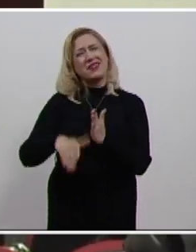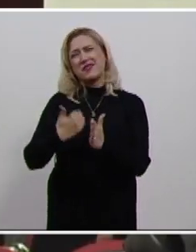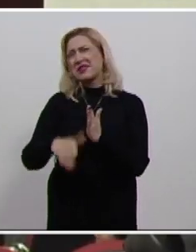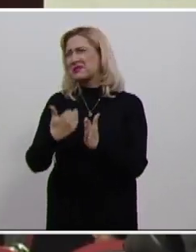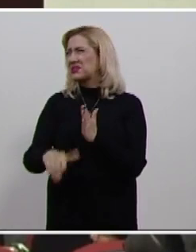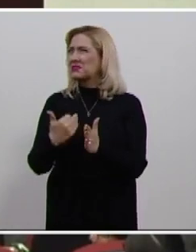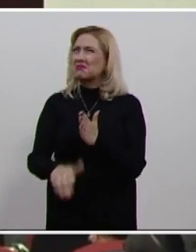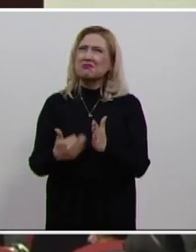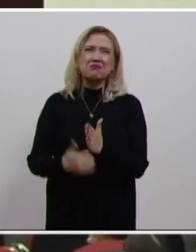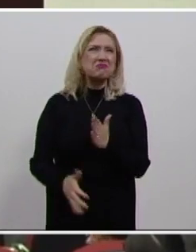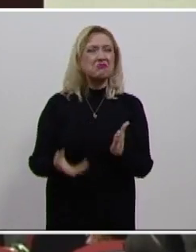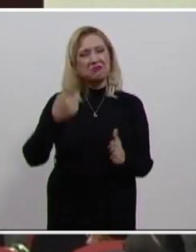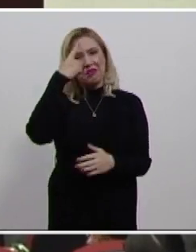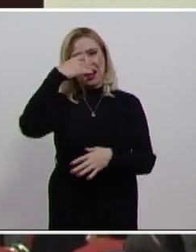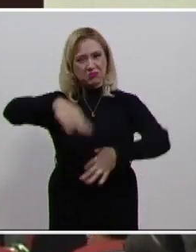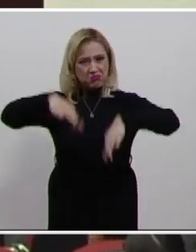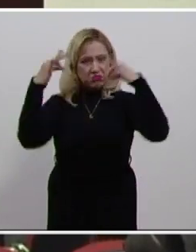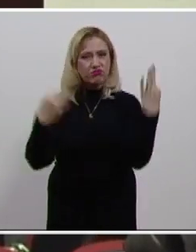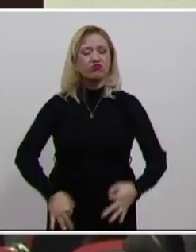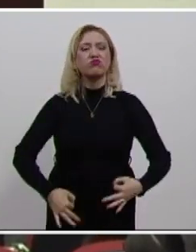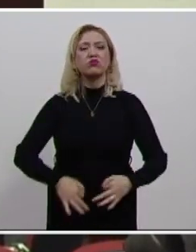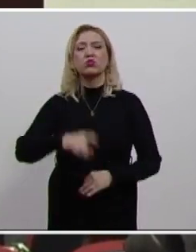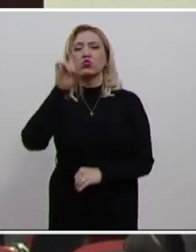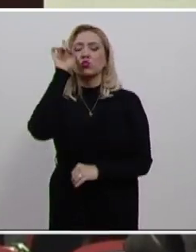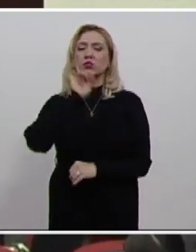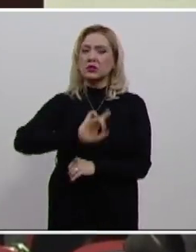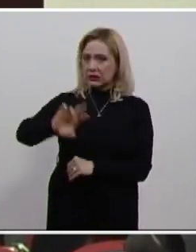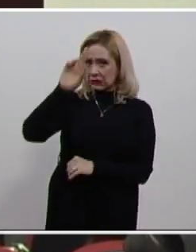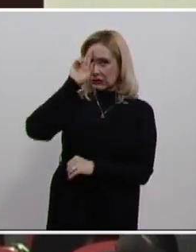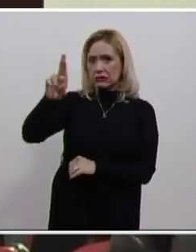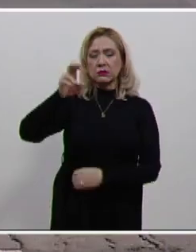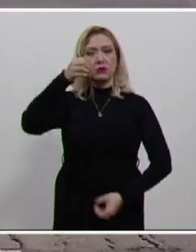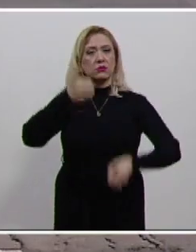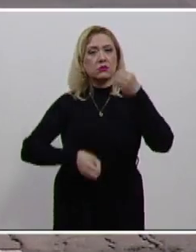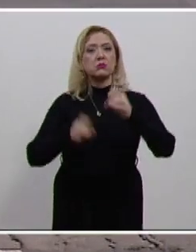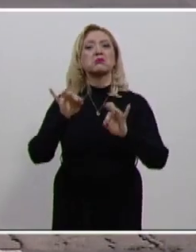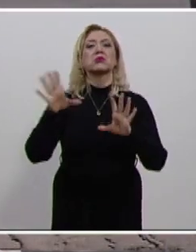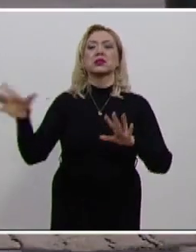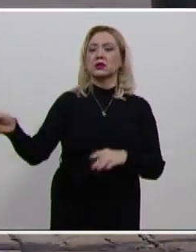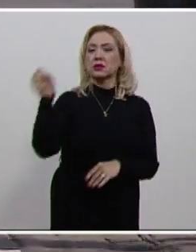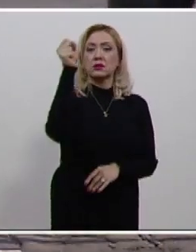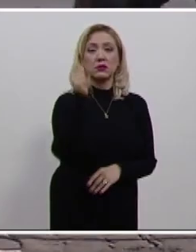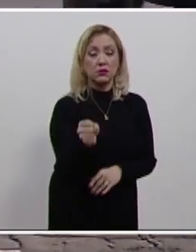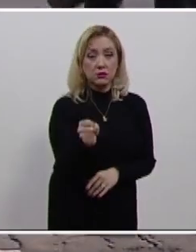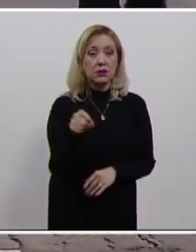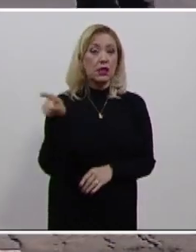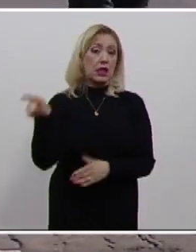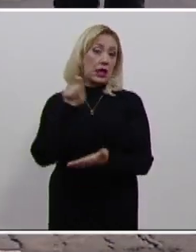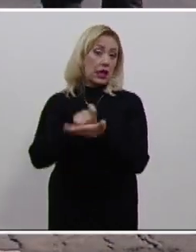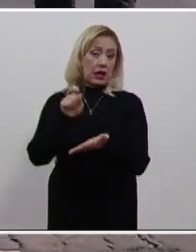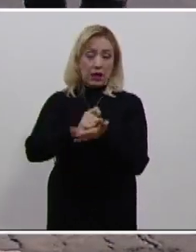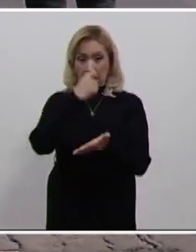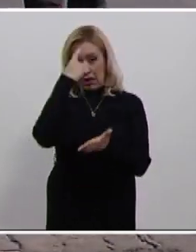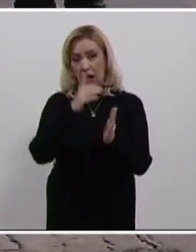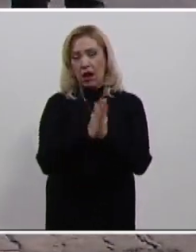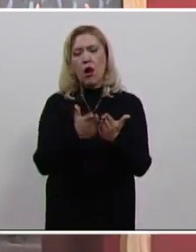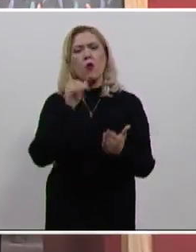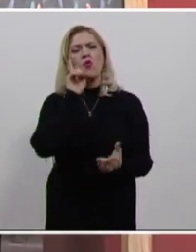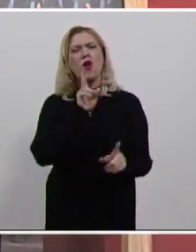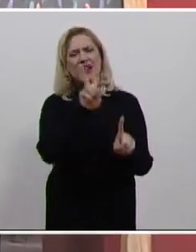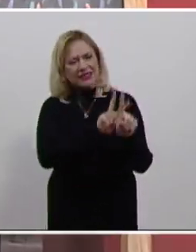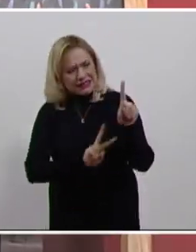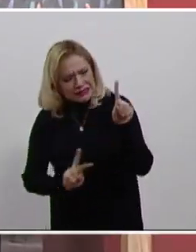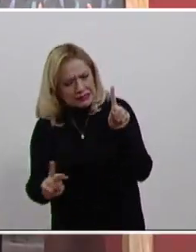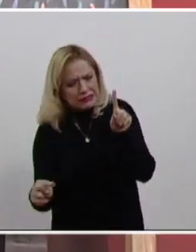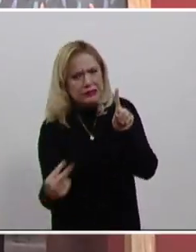consolidar la perspectiva de género en la impartición de justicia. La también autora del libro, Justicia con perspectiva de género